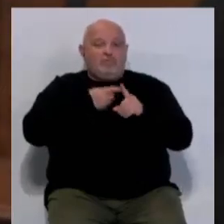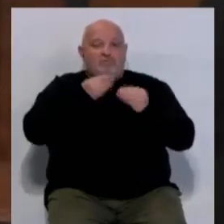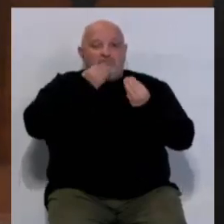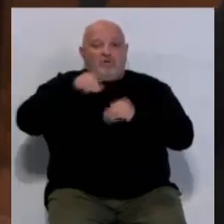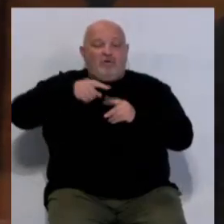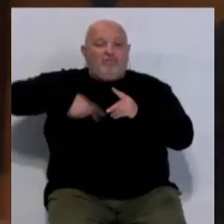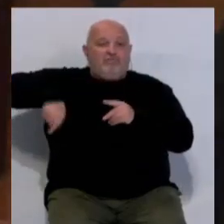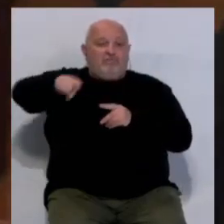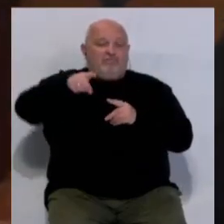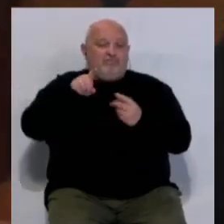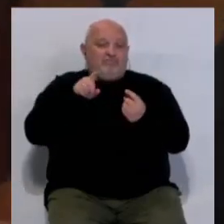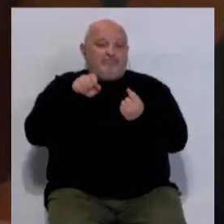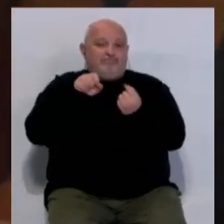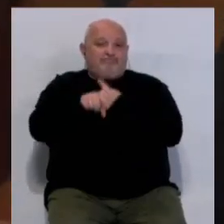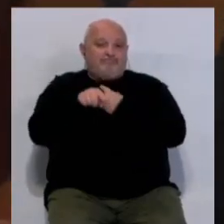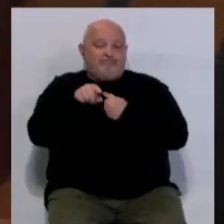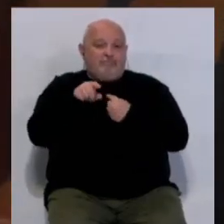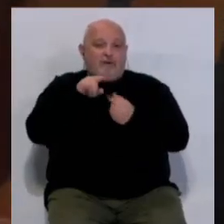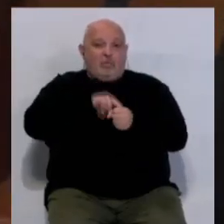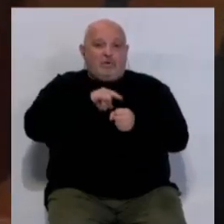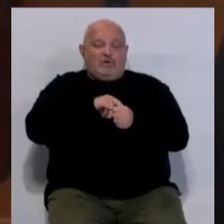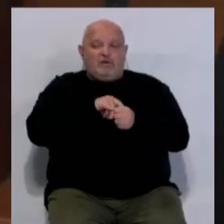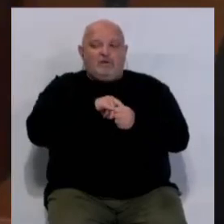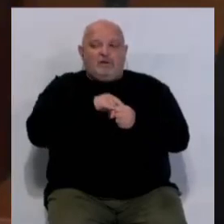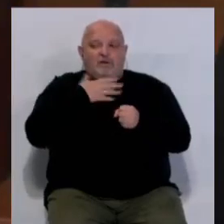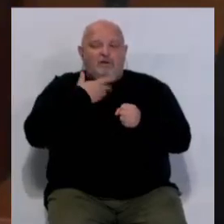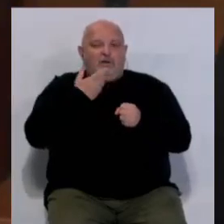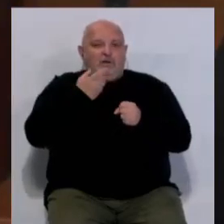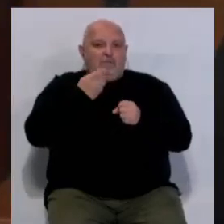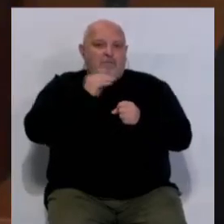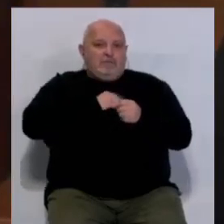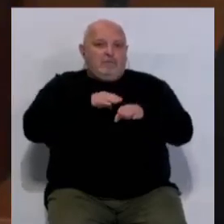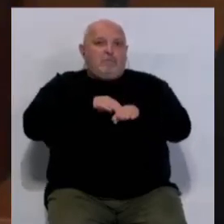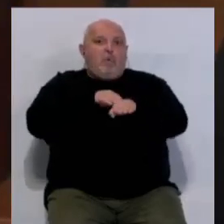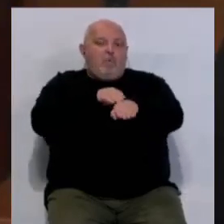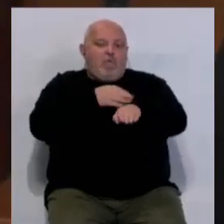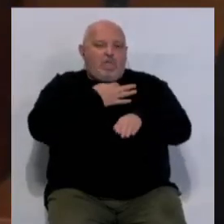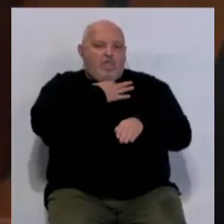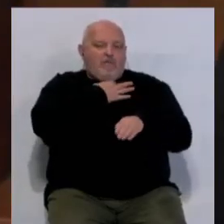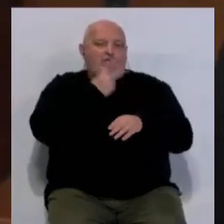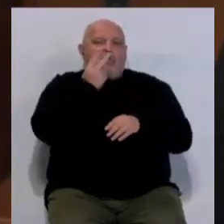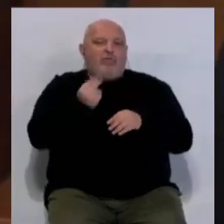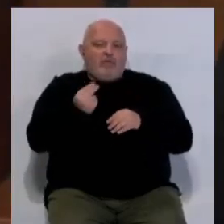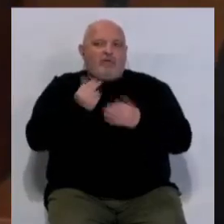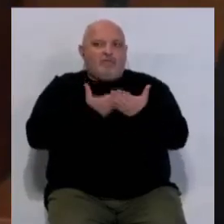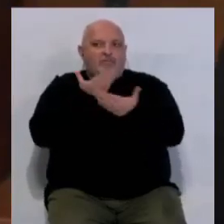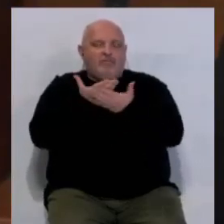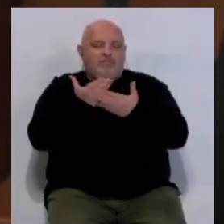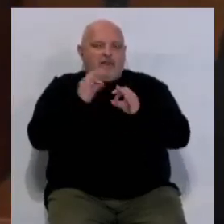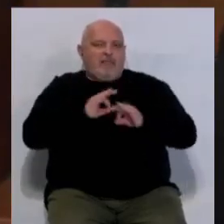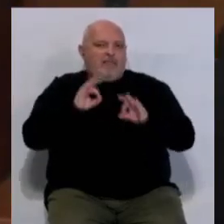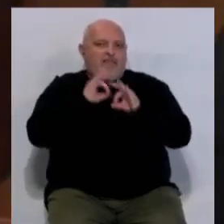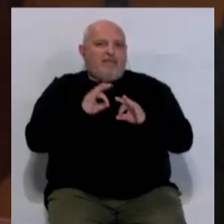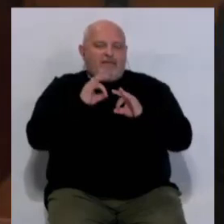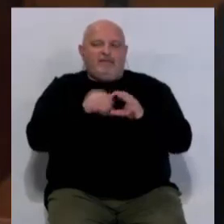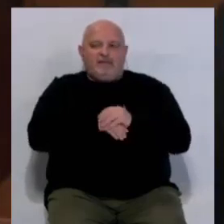desviar por esa calle, ese lunes, pues obstaculizaría bastante y en esos dos días se le ha solicitado que no se coloque el